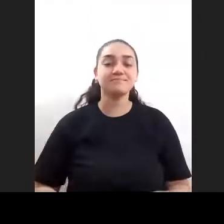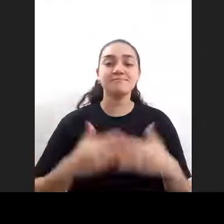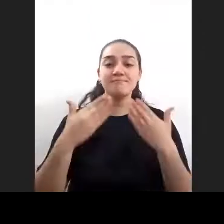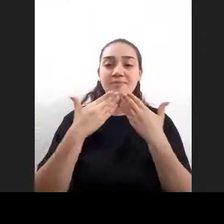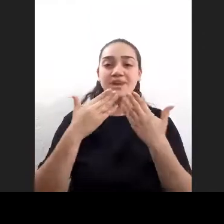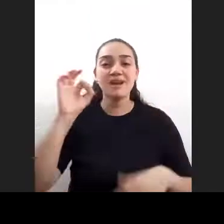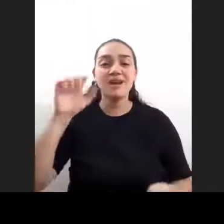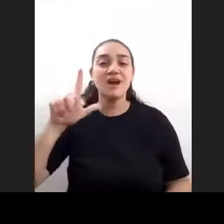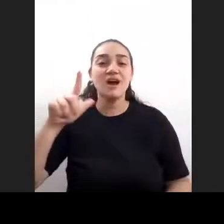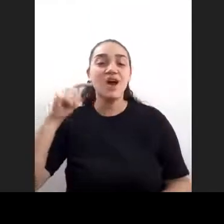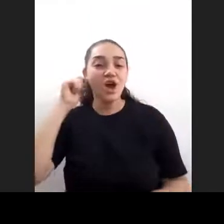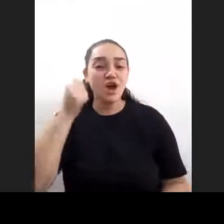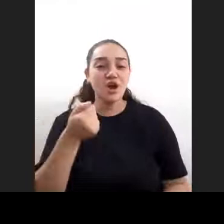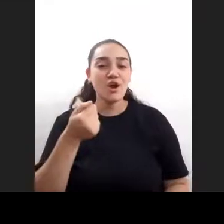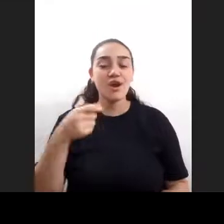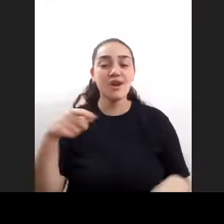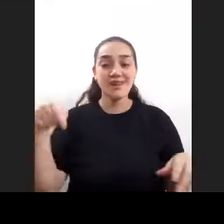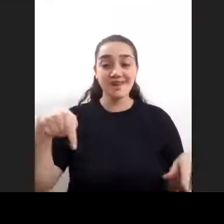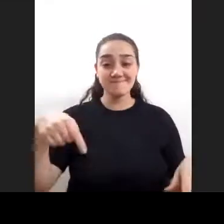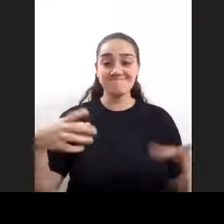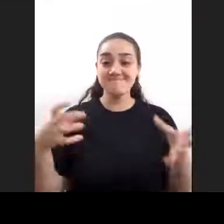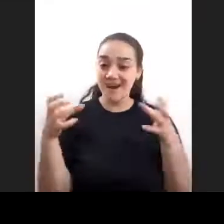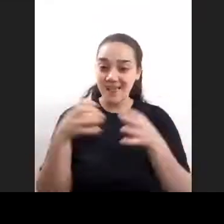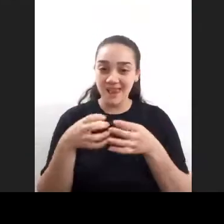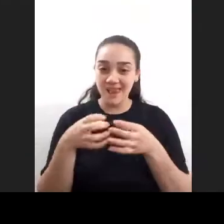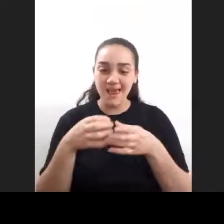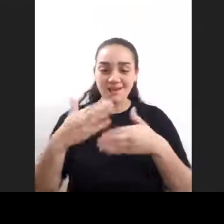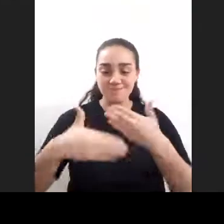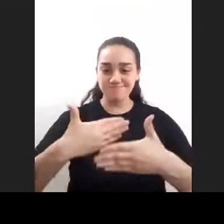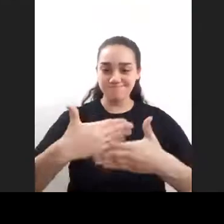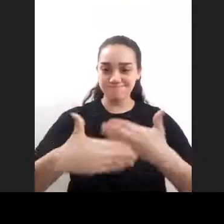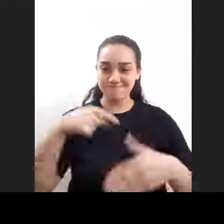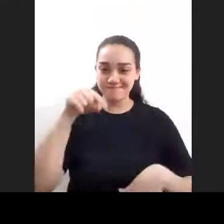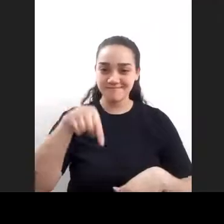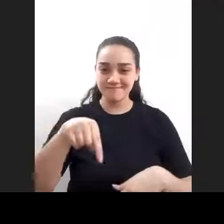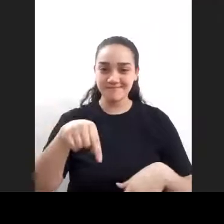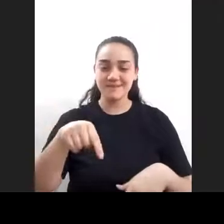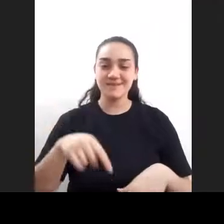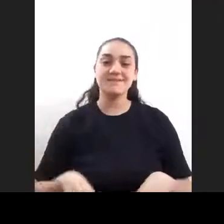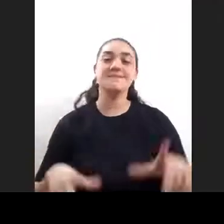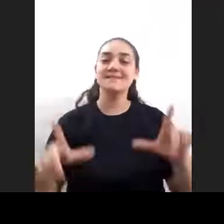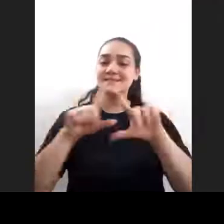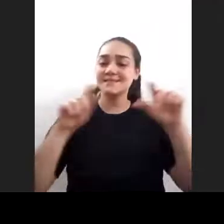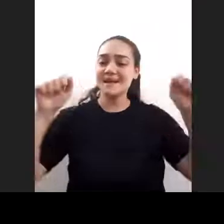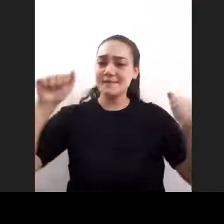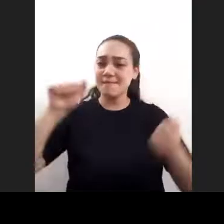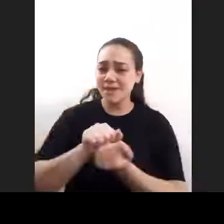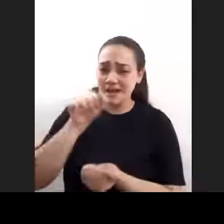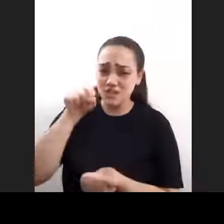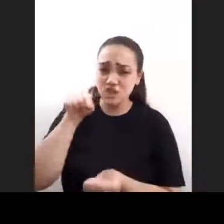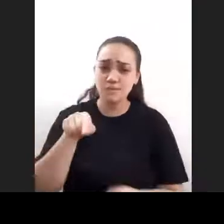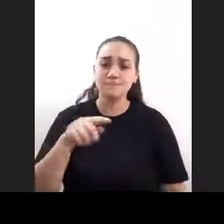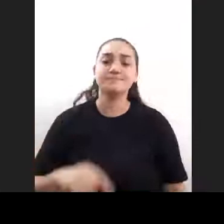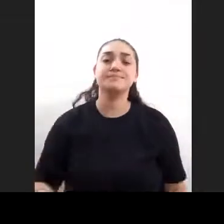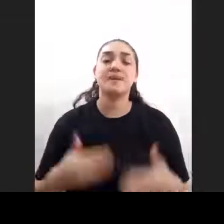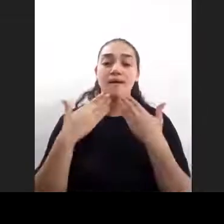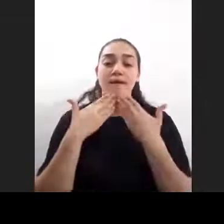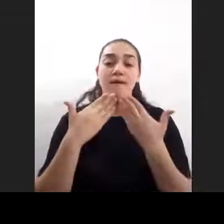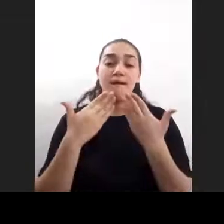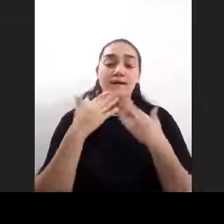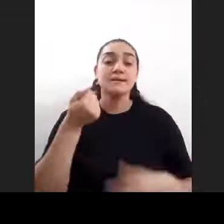a todo el equipo que está llevando adelante esta certificación bueno muchas gracias Anabel muy clara la explicación